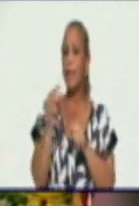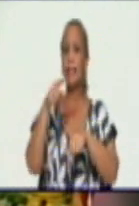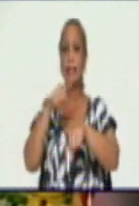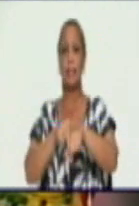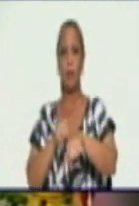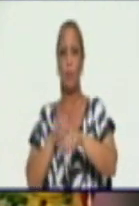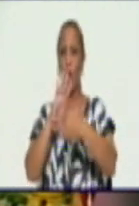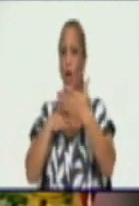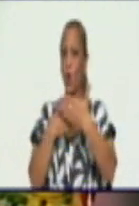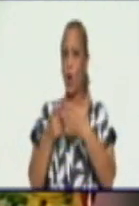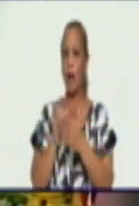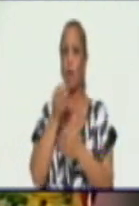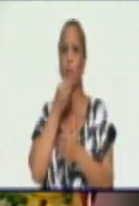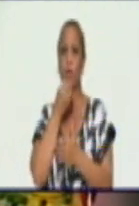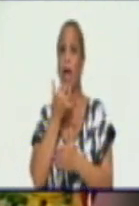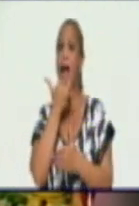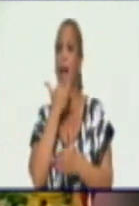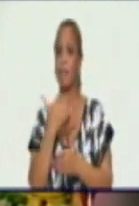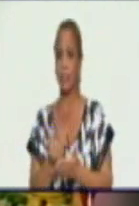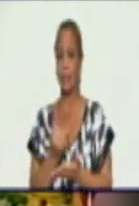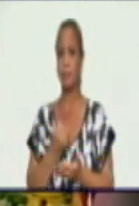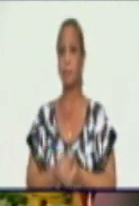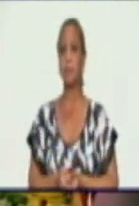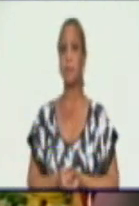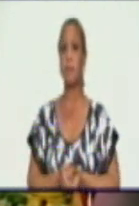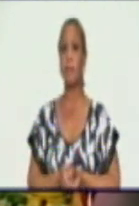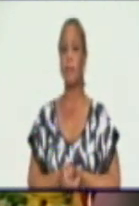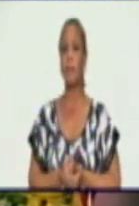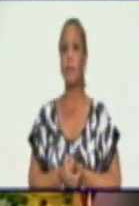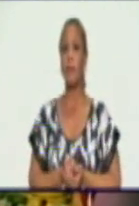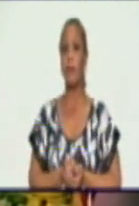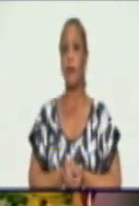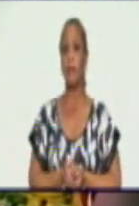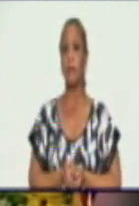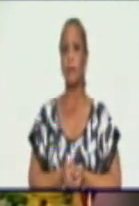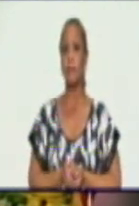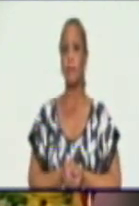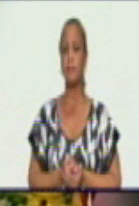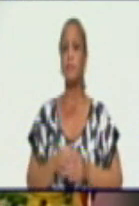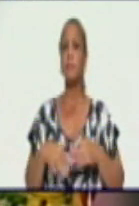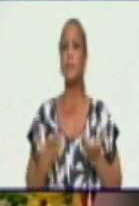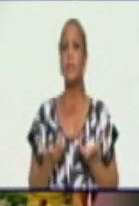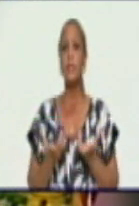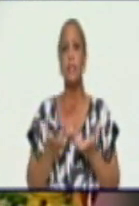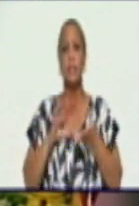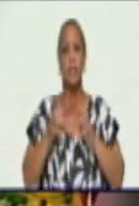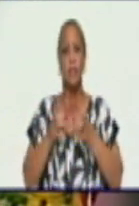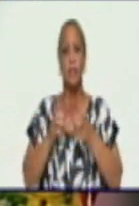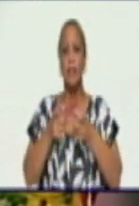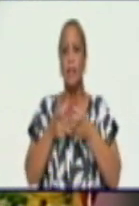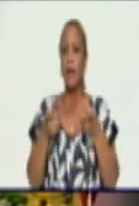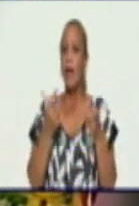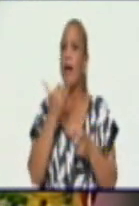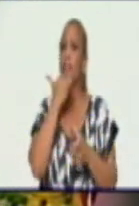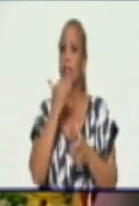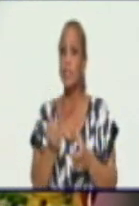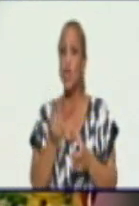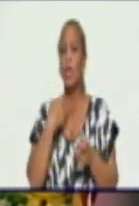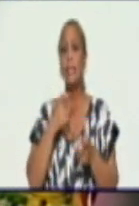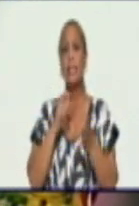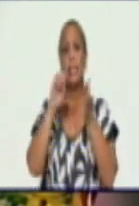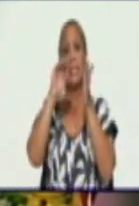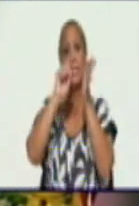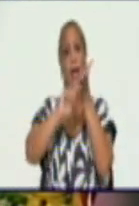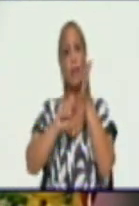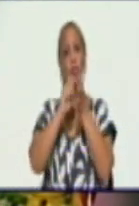horario probable se pueda afectar. Bueno, acotar que la magnitud de las afectaciones y la estructura que nosotros teníamos